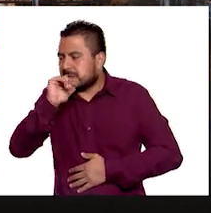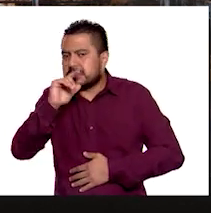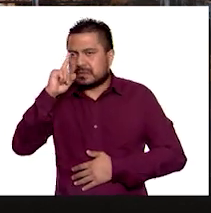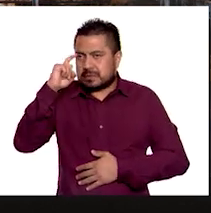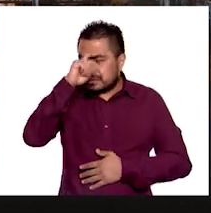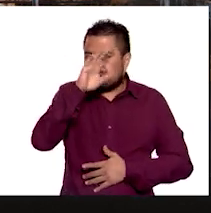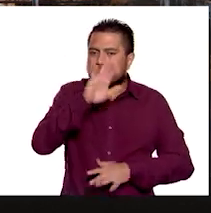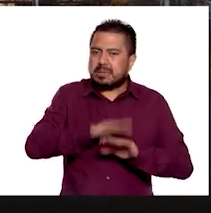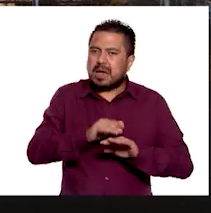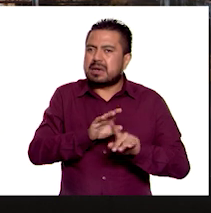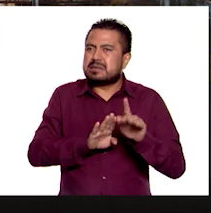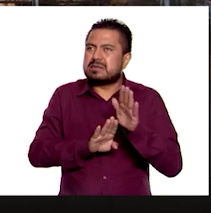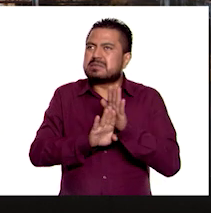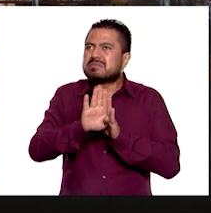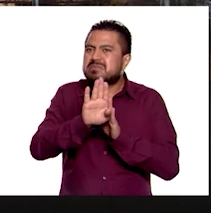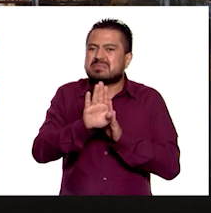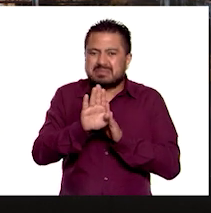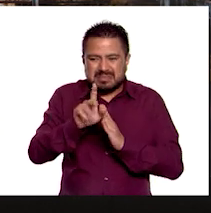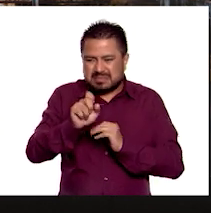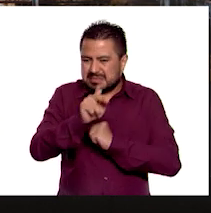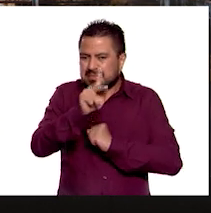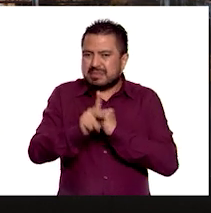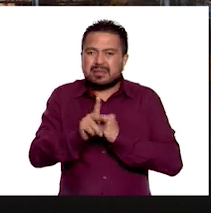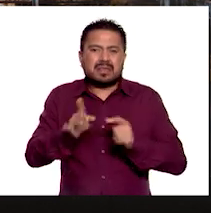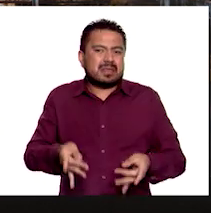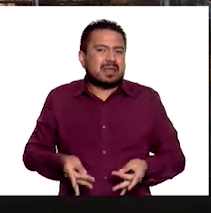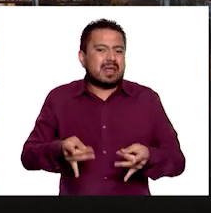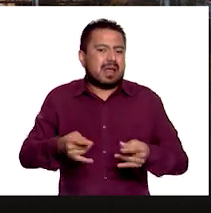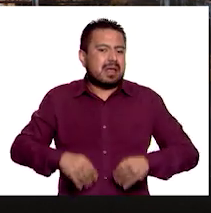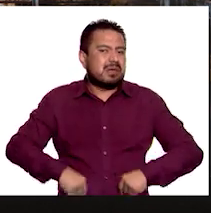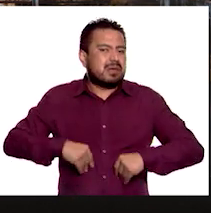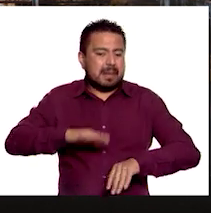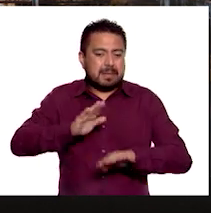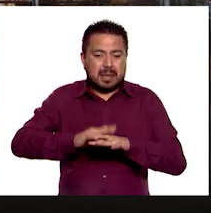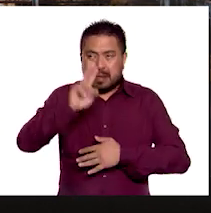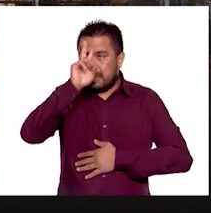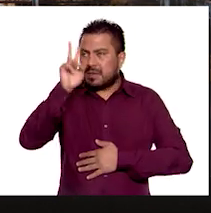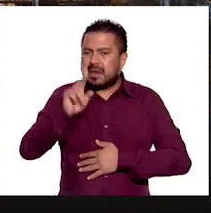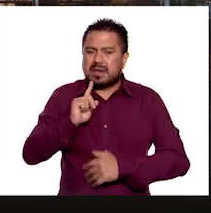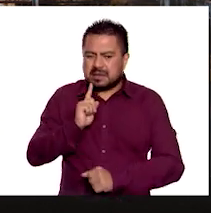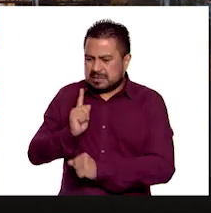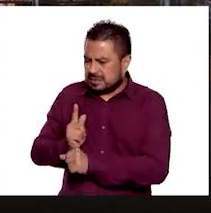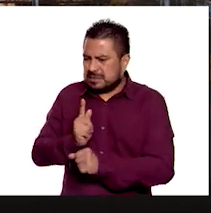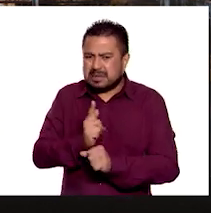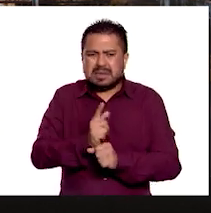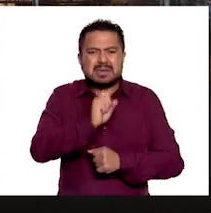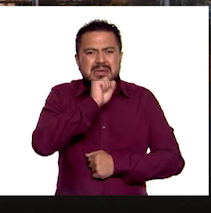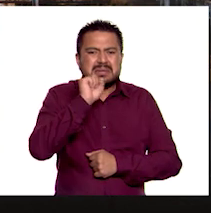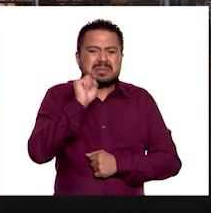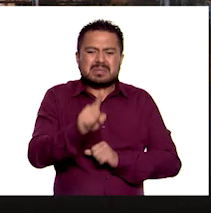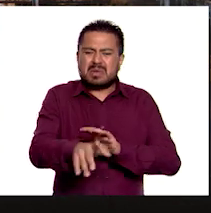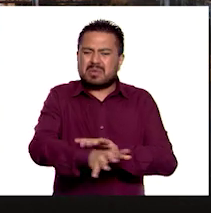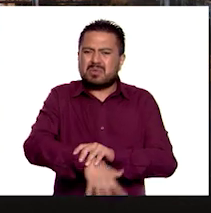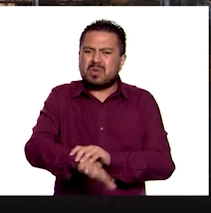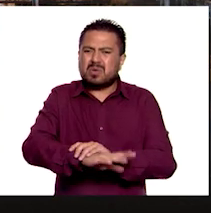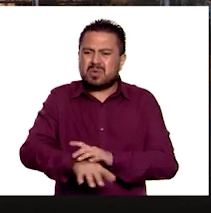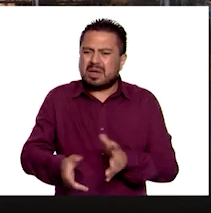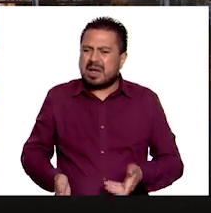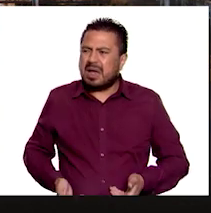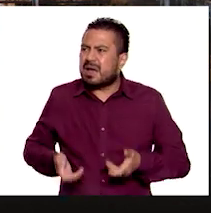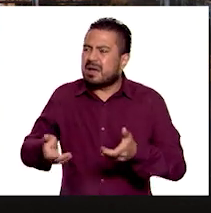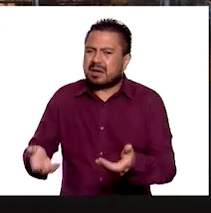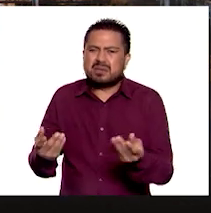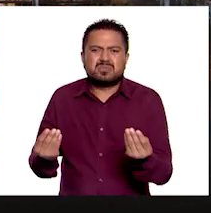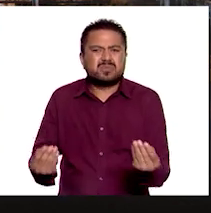económico del país y, en general, su calidad de vida. He notado también que hay gran cantidad de basura en las calles, maestro.